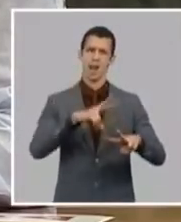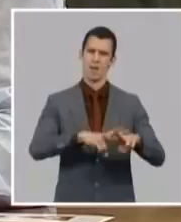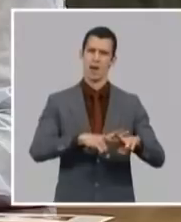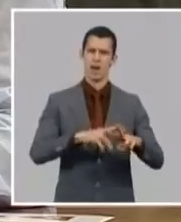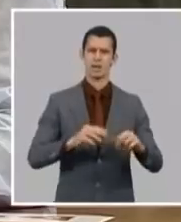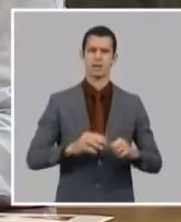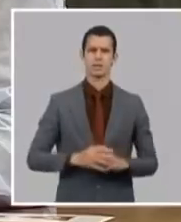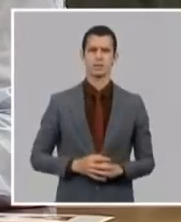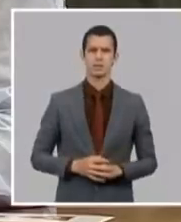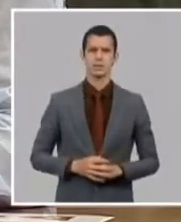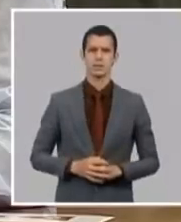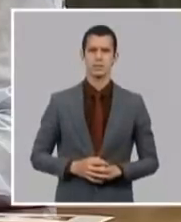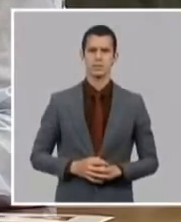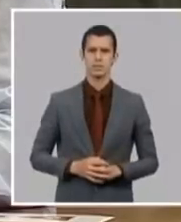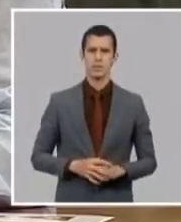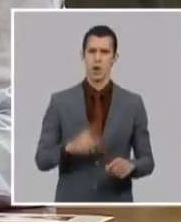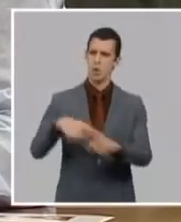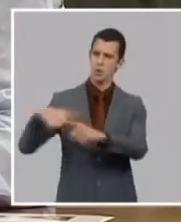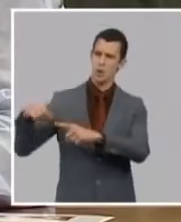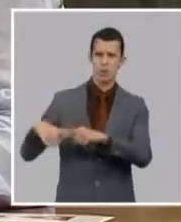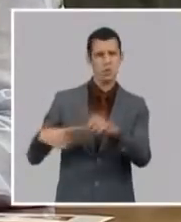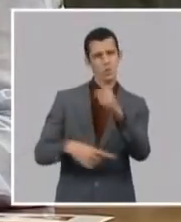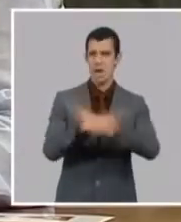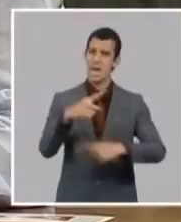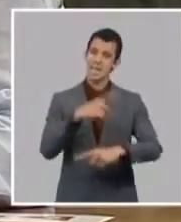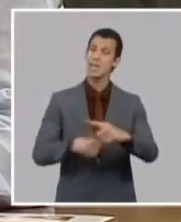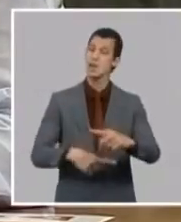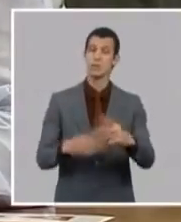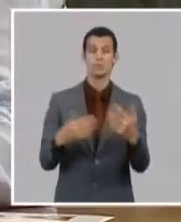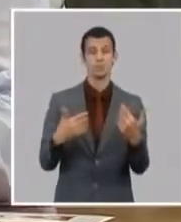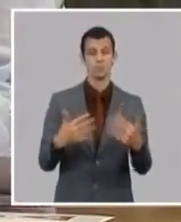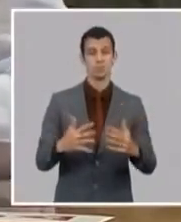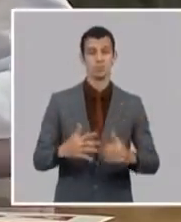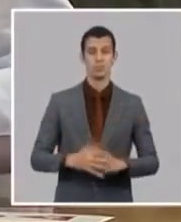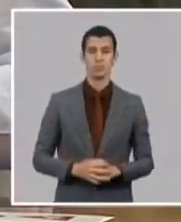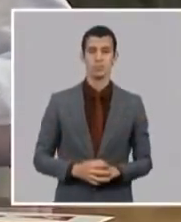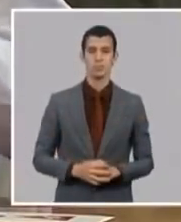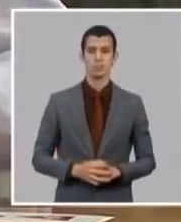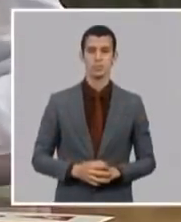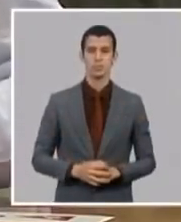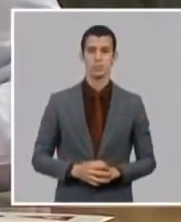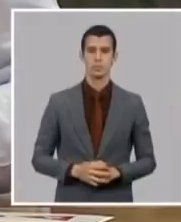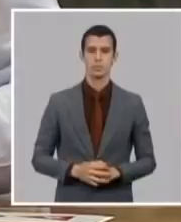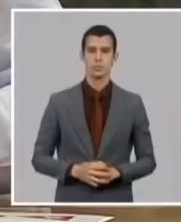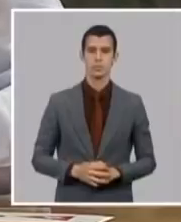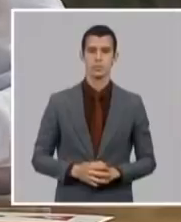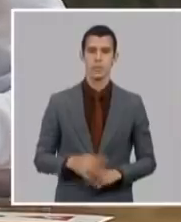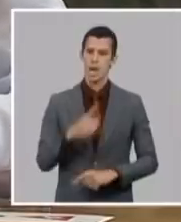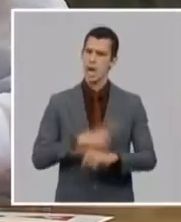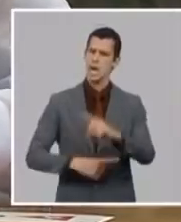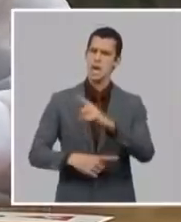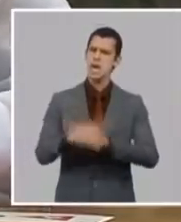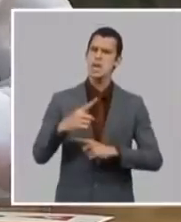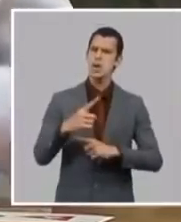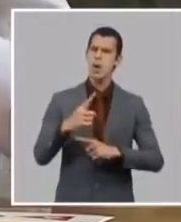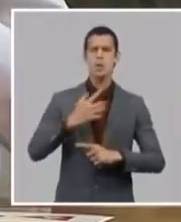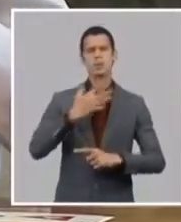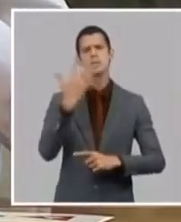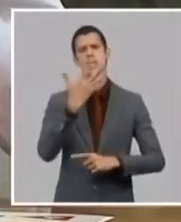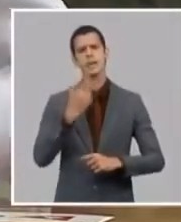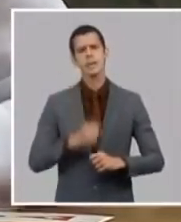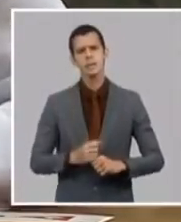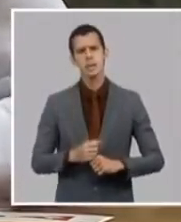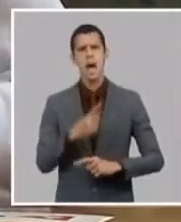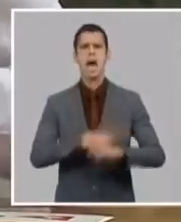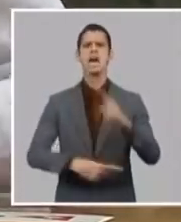la cifra exacta ahora hay muchos heridos que son de la parte de la parte del pueblo que trató de